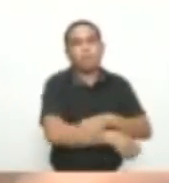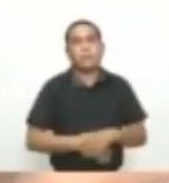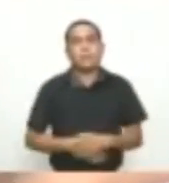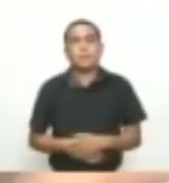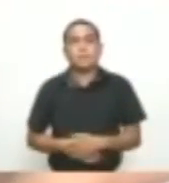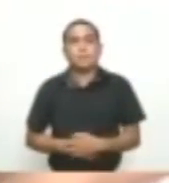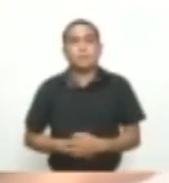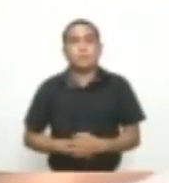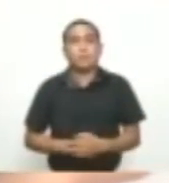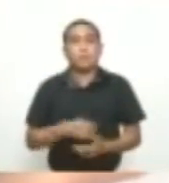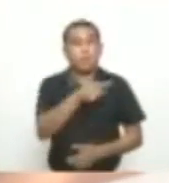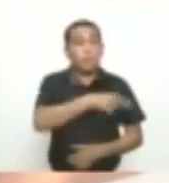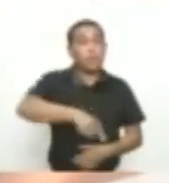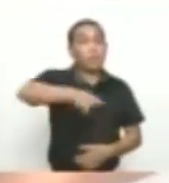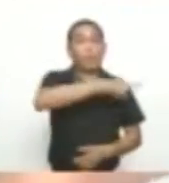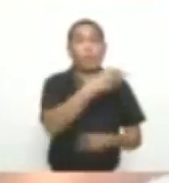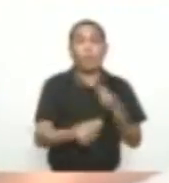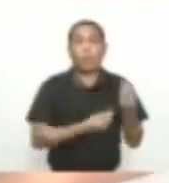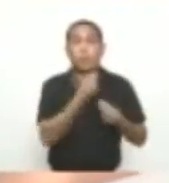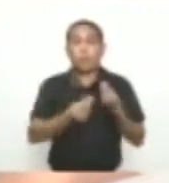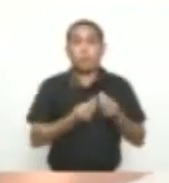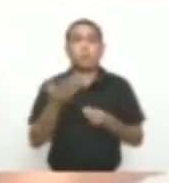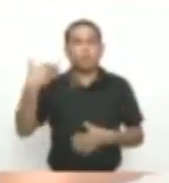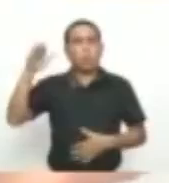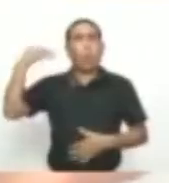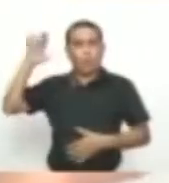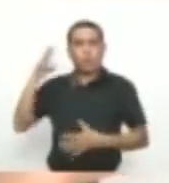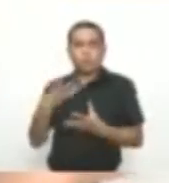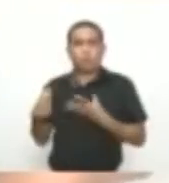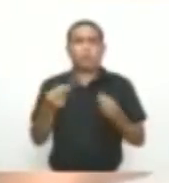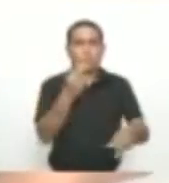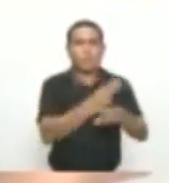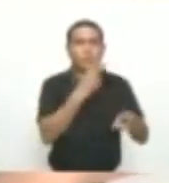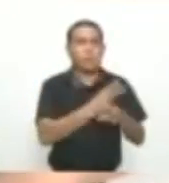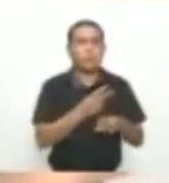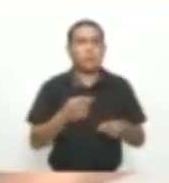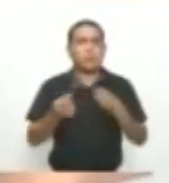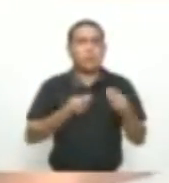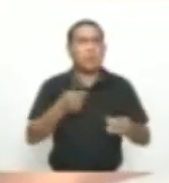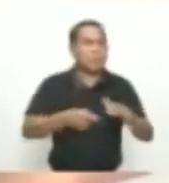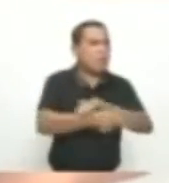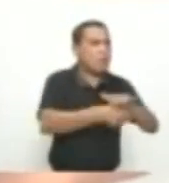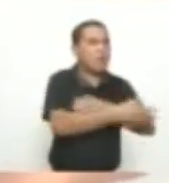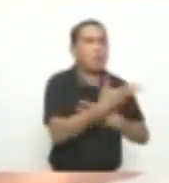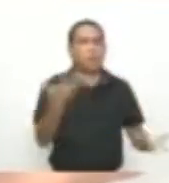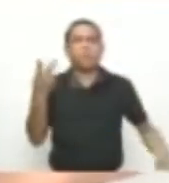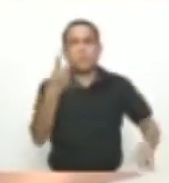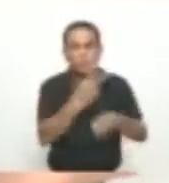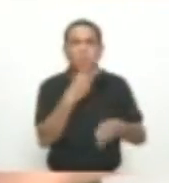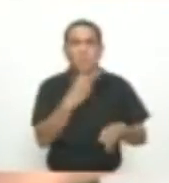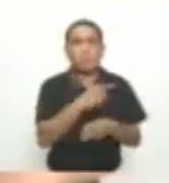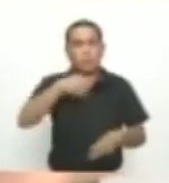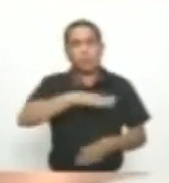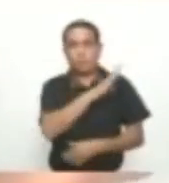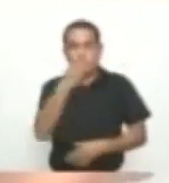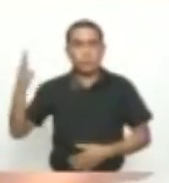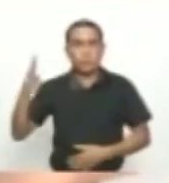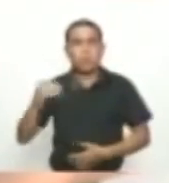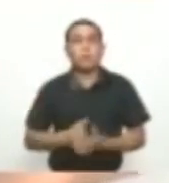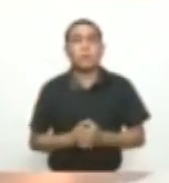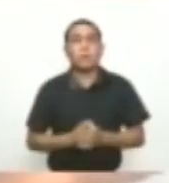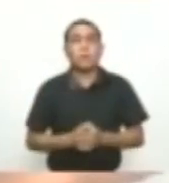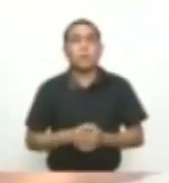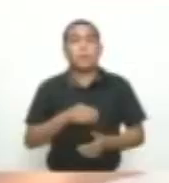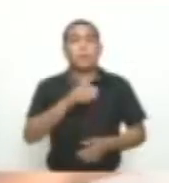Con disidencias De bandas anteriores Que delinquían En el área Metropolitana De Barranquilla Entonces